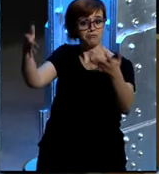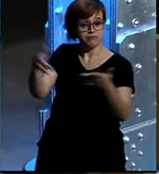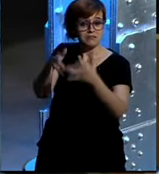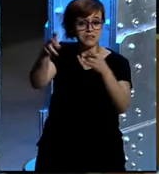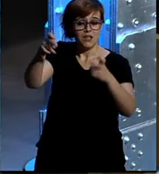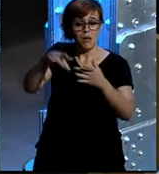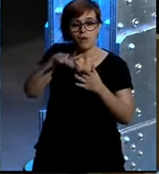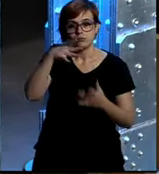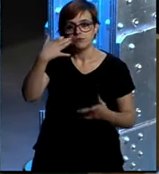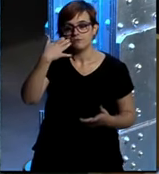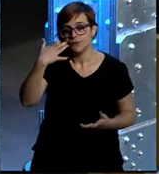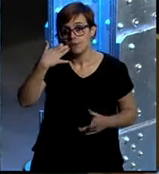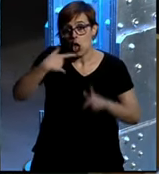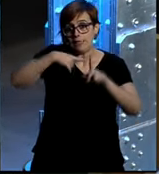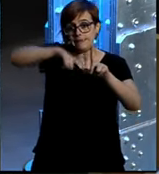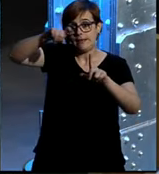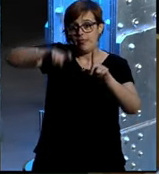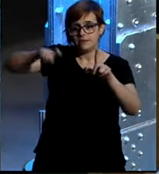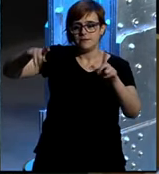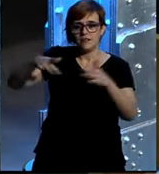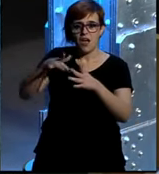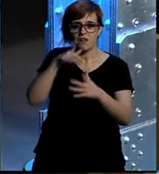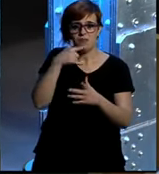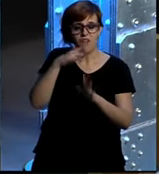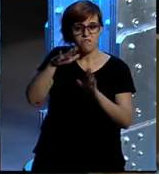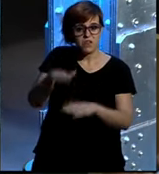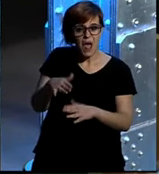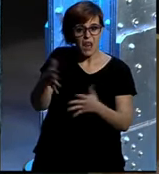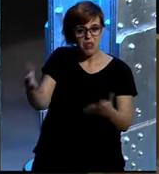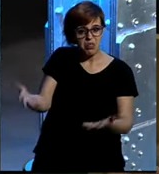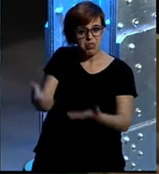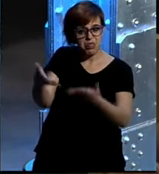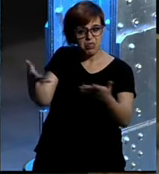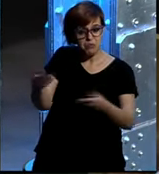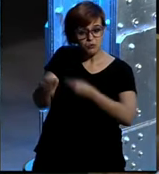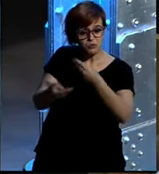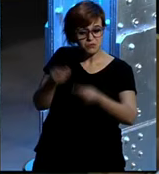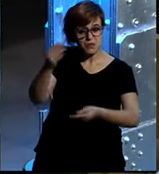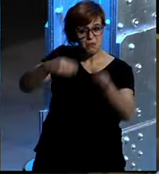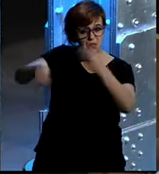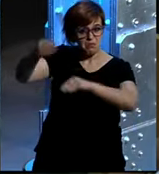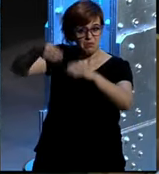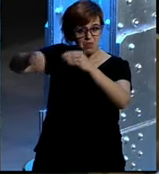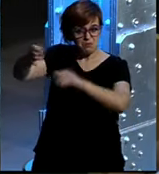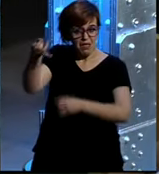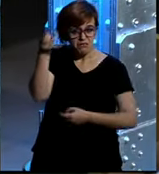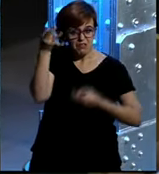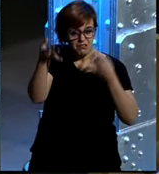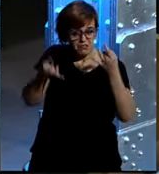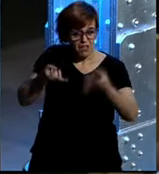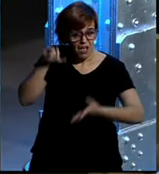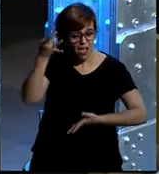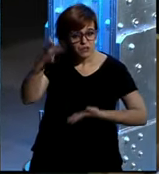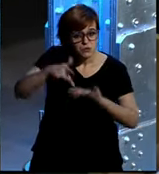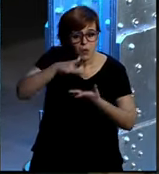si hacemos una estadística a mucha bazofia y poca cosa útil salvo los que emplean adecuadamente